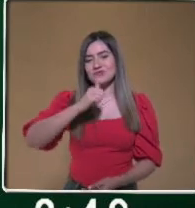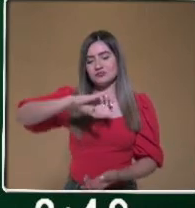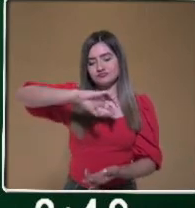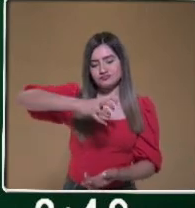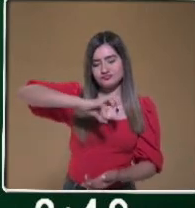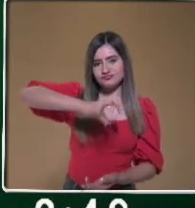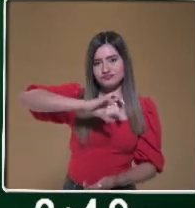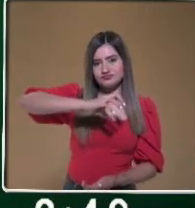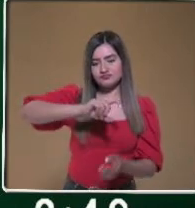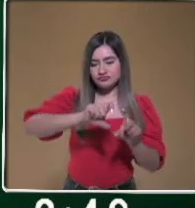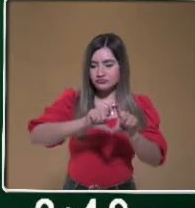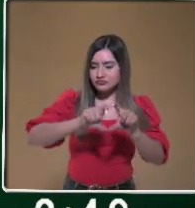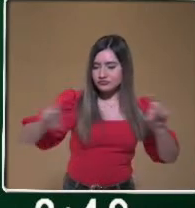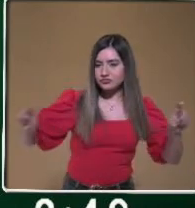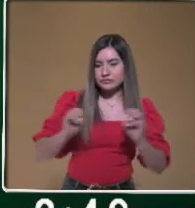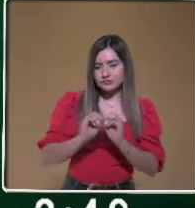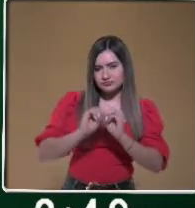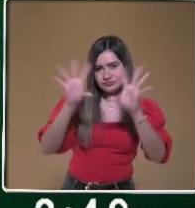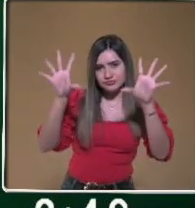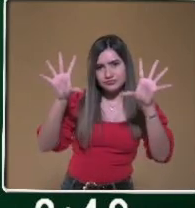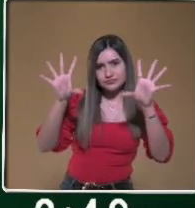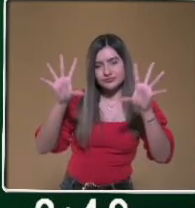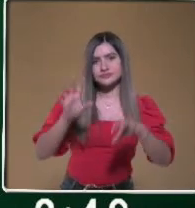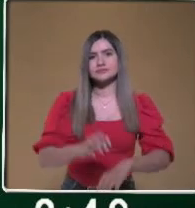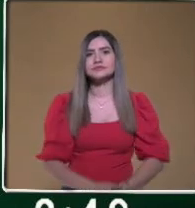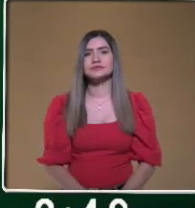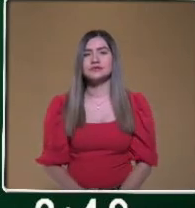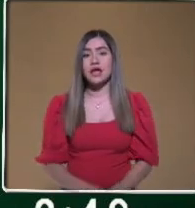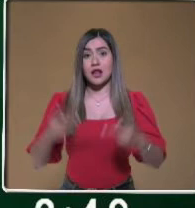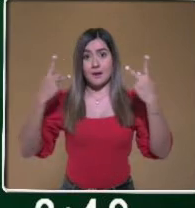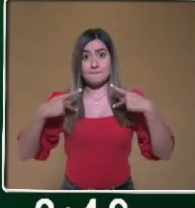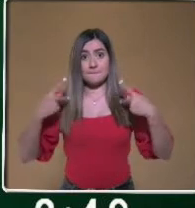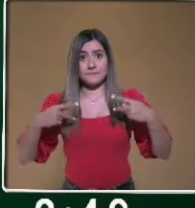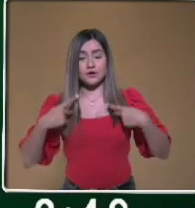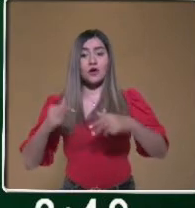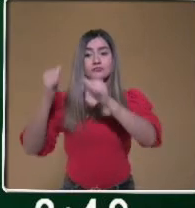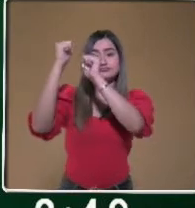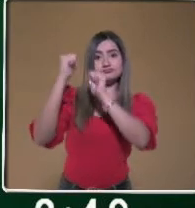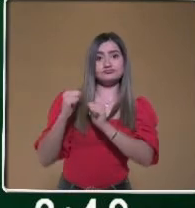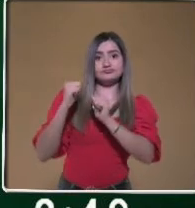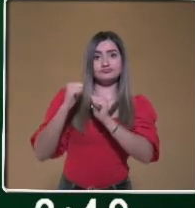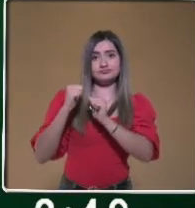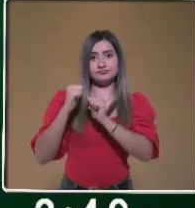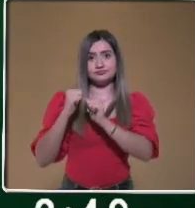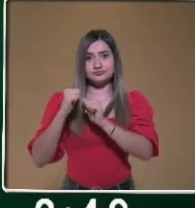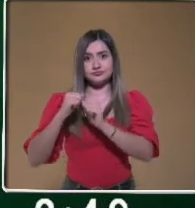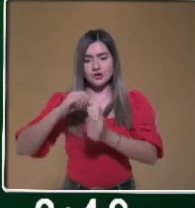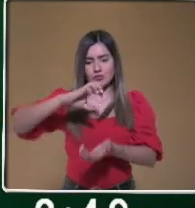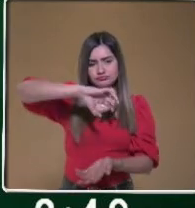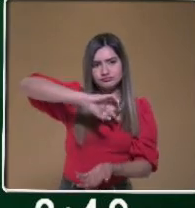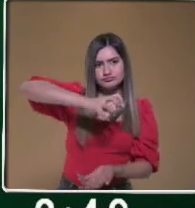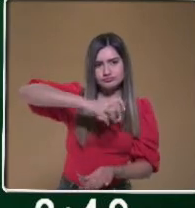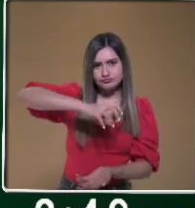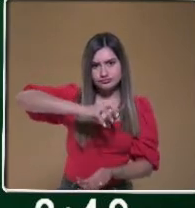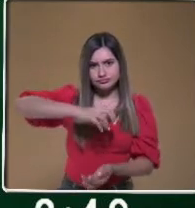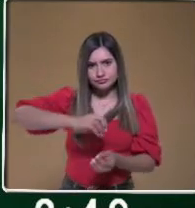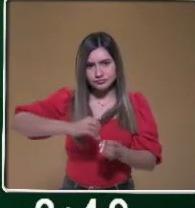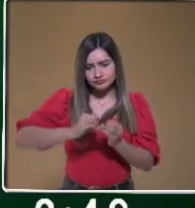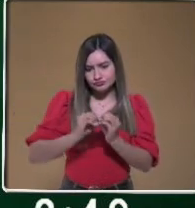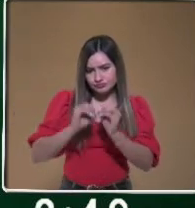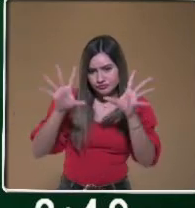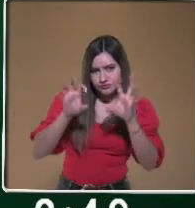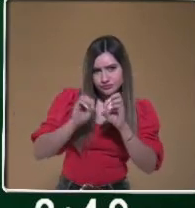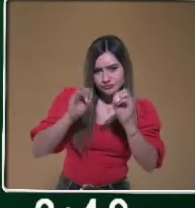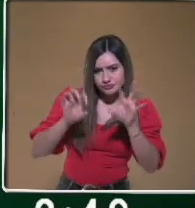Aquí el agricultor se encarga de regar o de programar el riego en sus